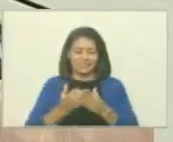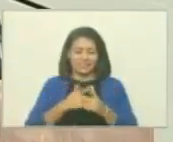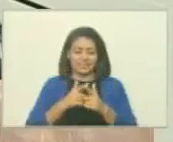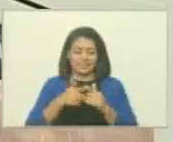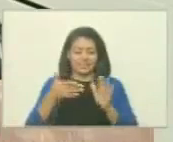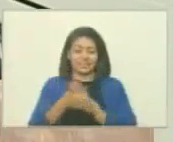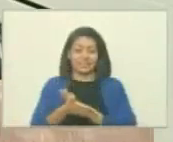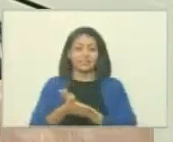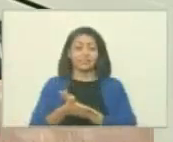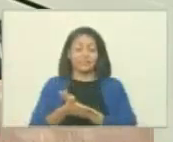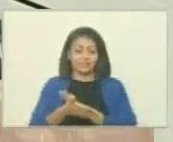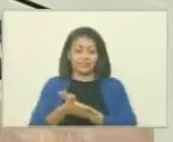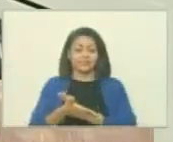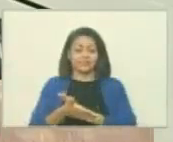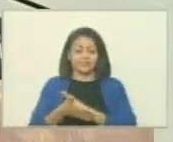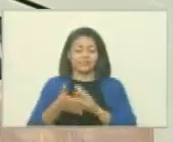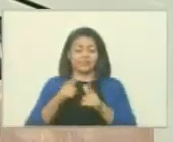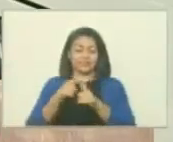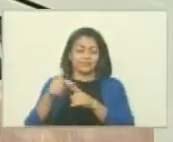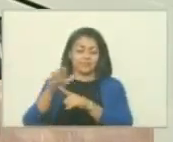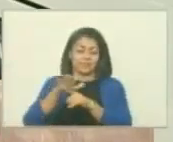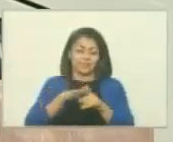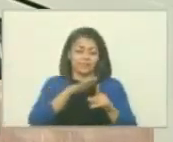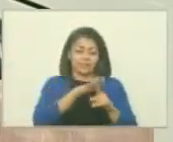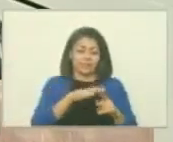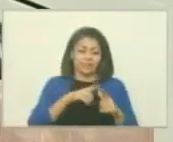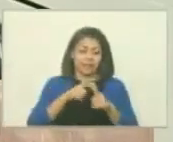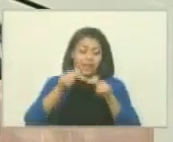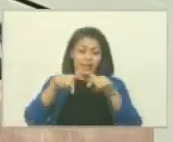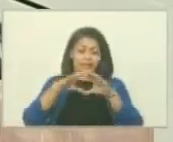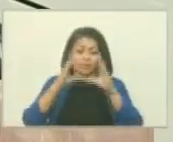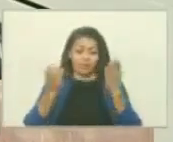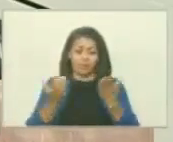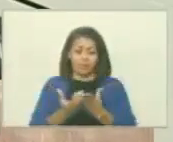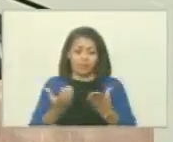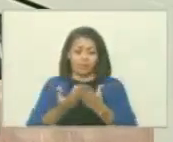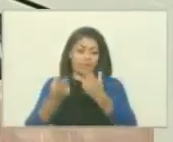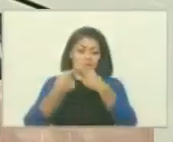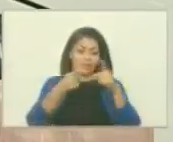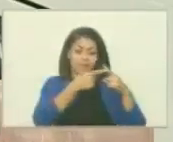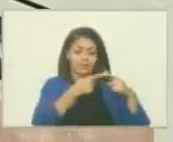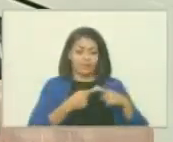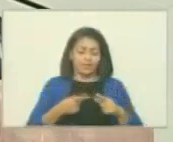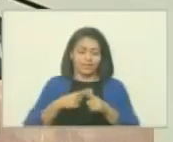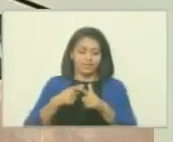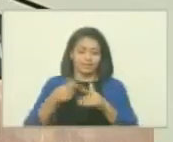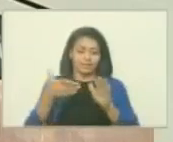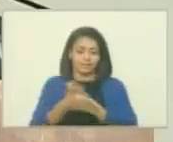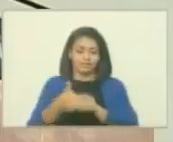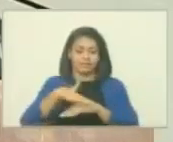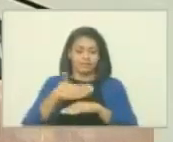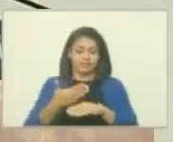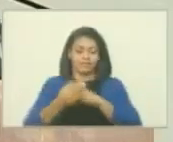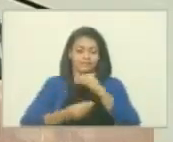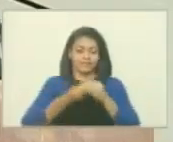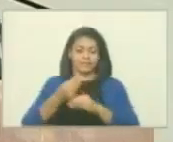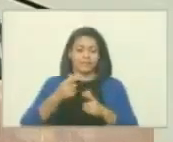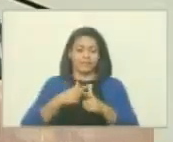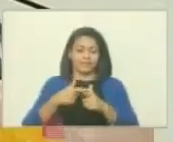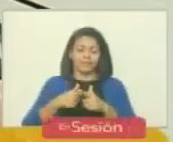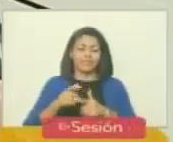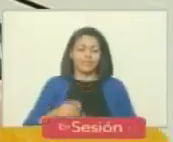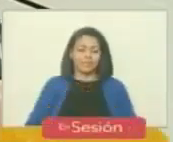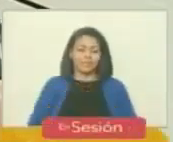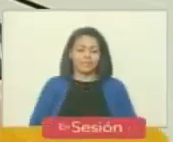está en una situación muy conflictiva y en este mundo multipolar América tiene que ser un polo